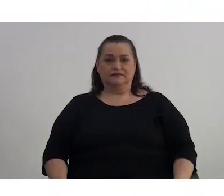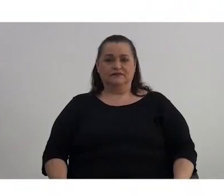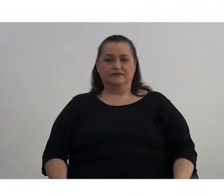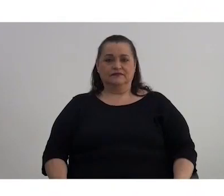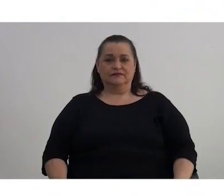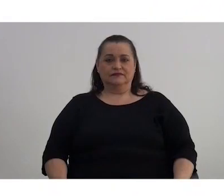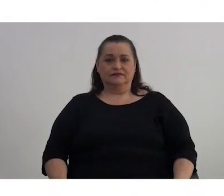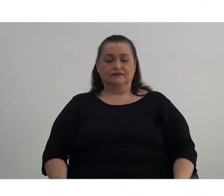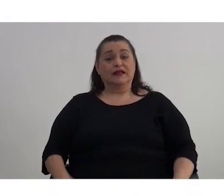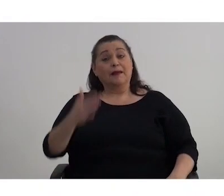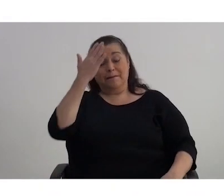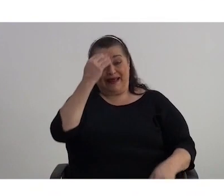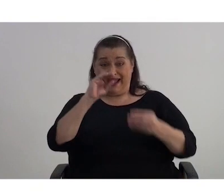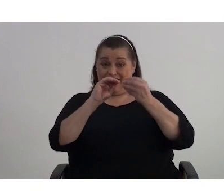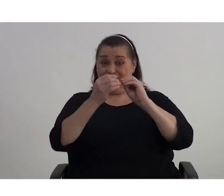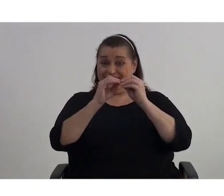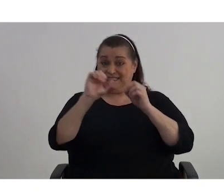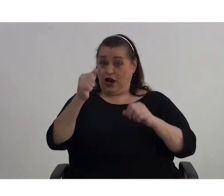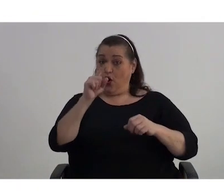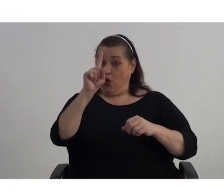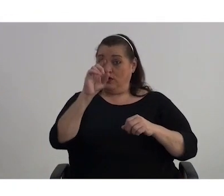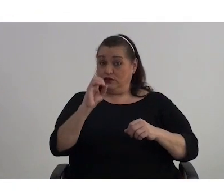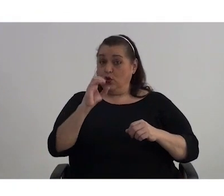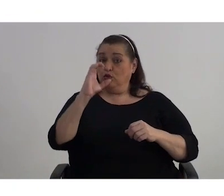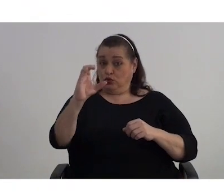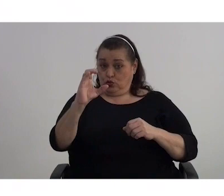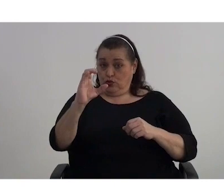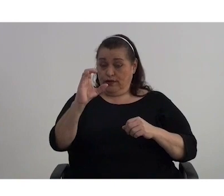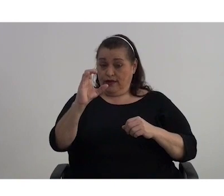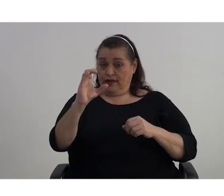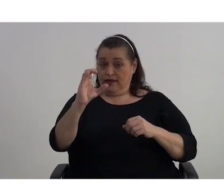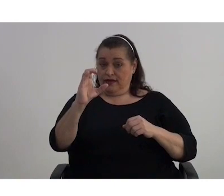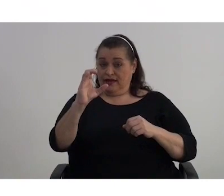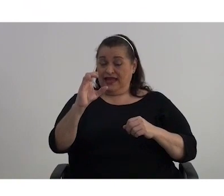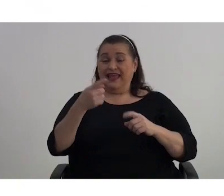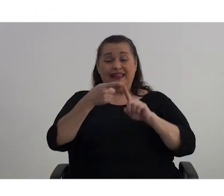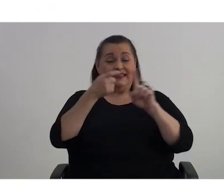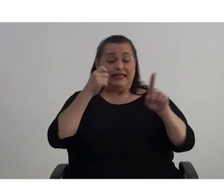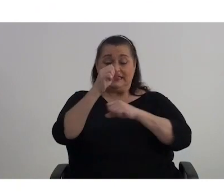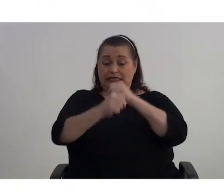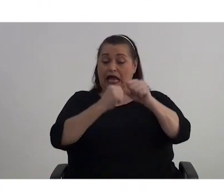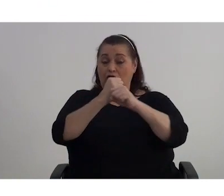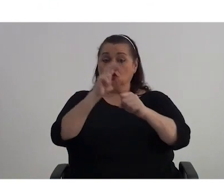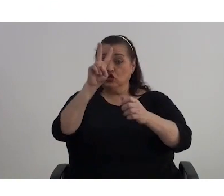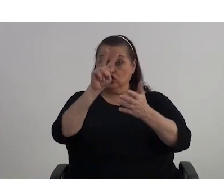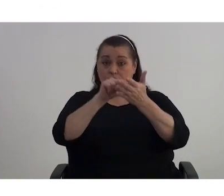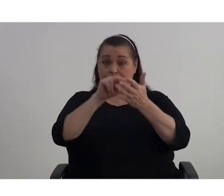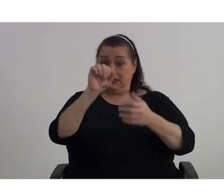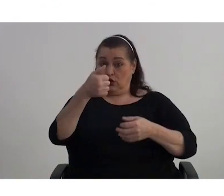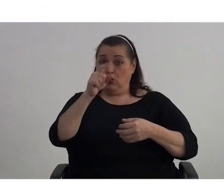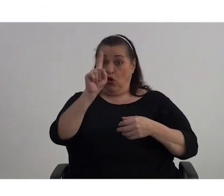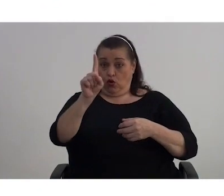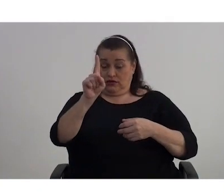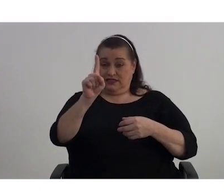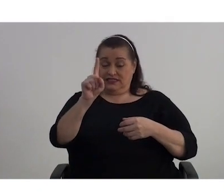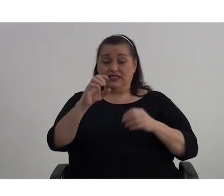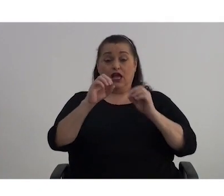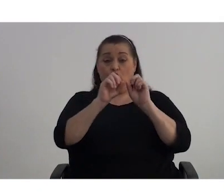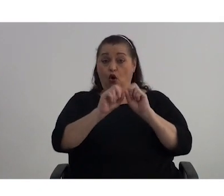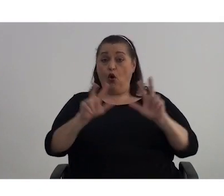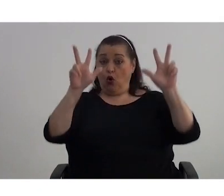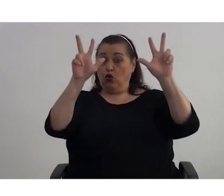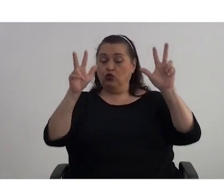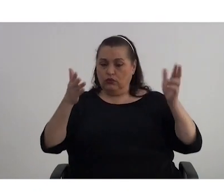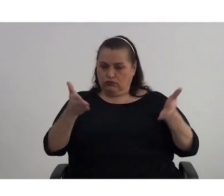Para la fecha del 11 de octubre, desde el año 2011, la ONU promueve